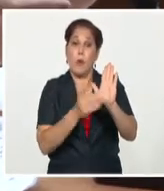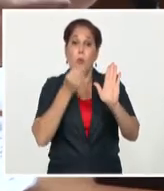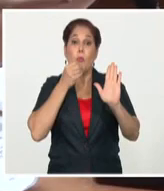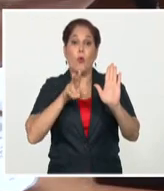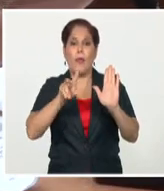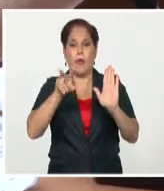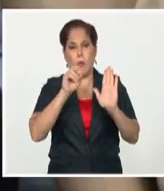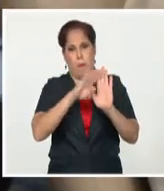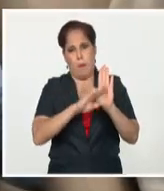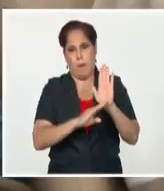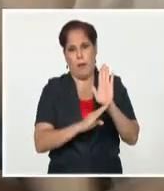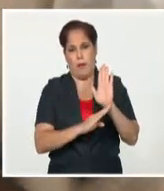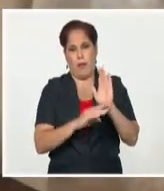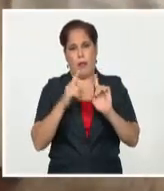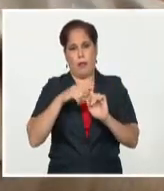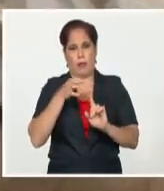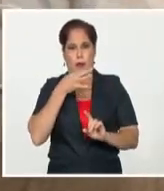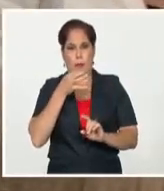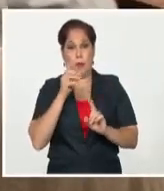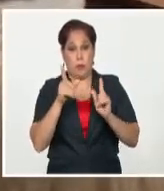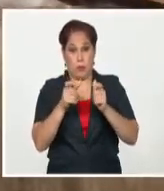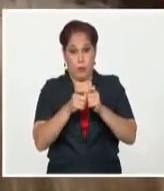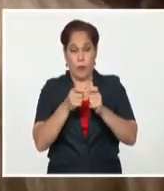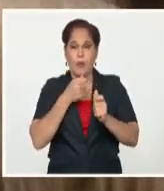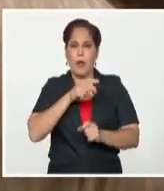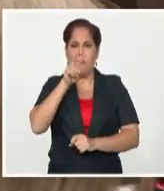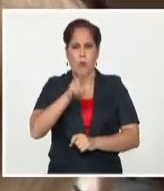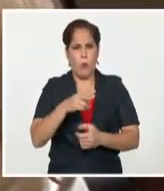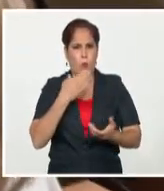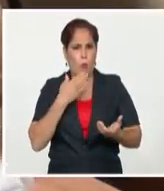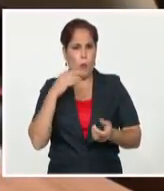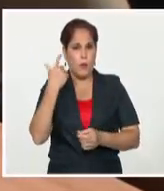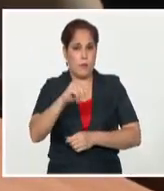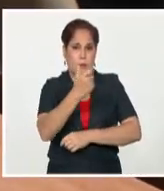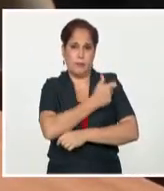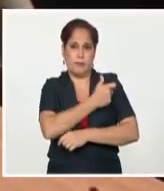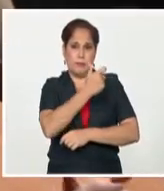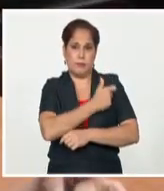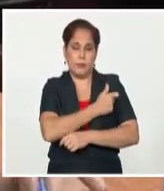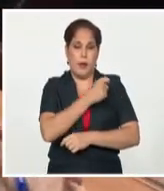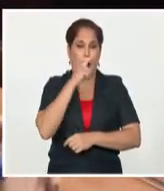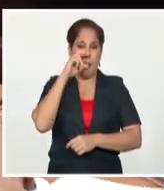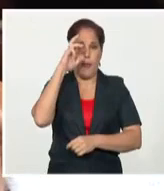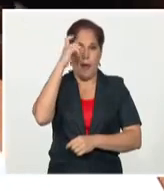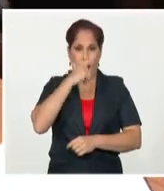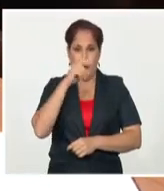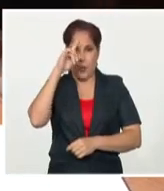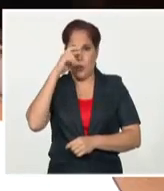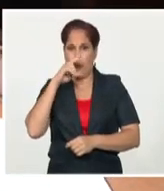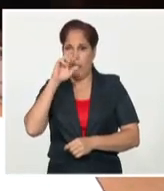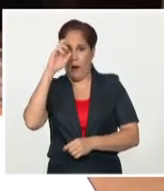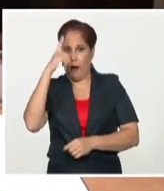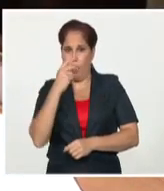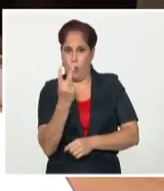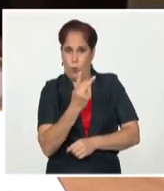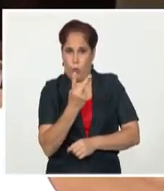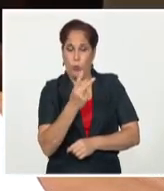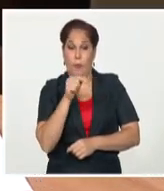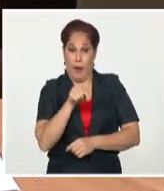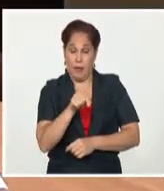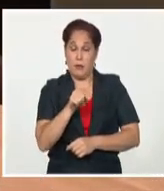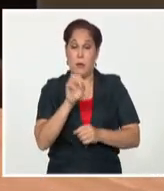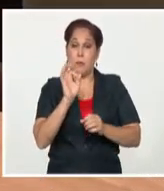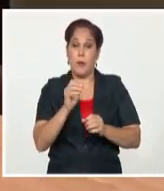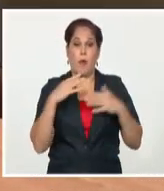nuevas medidas terapéuticas. En el encuentro, se evaluó la marcha de los ensayos clínicos de los candidatos vacunales Soberana. Al